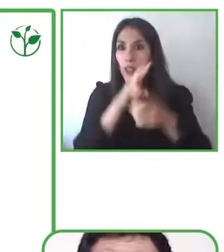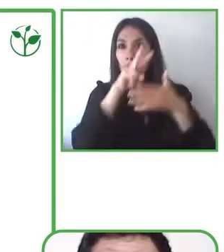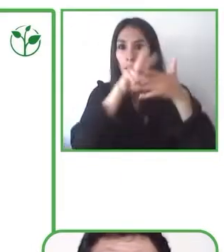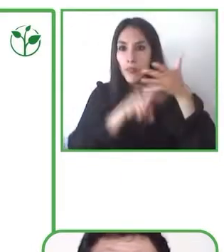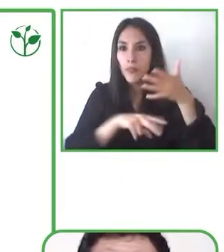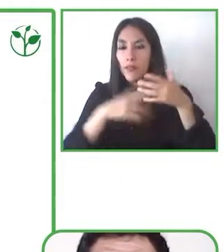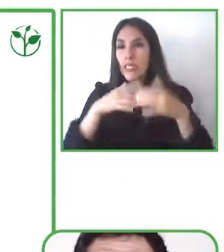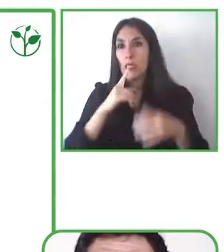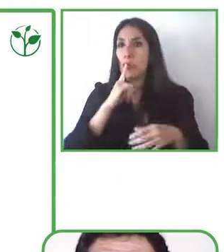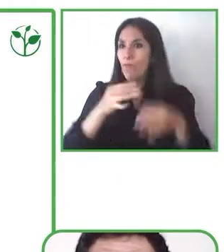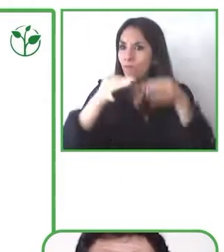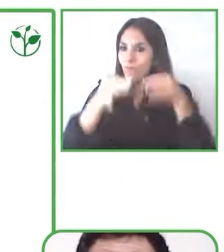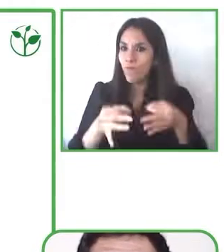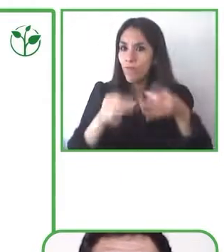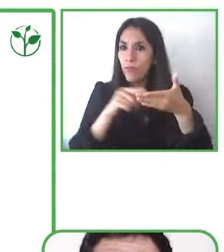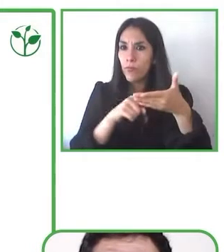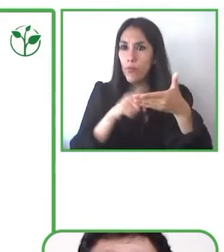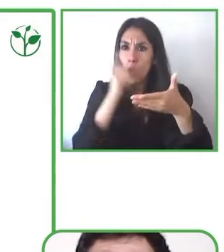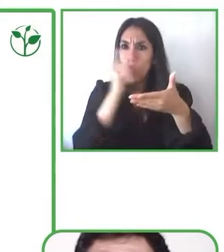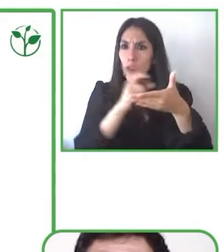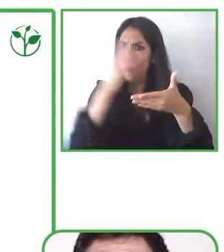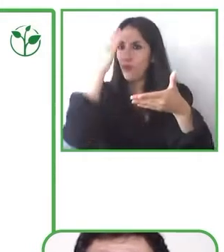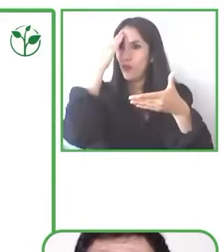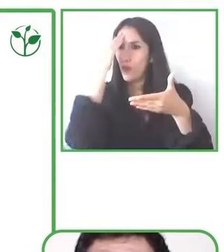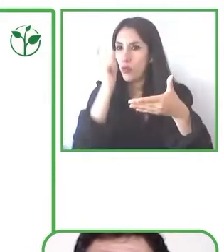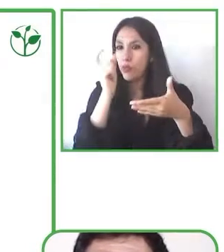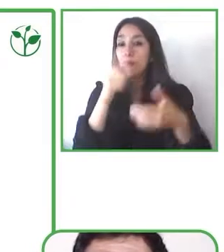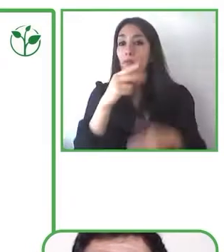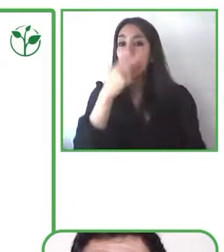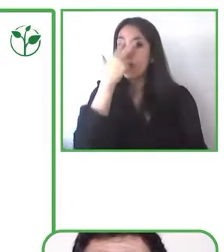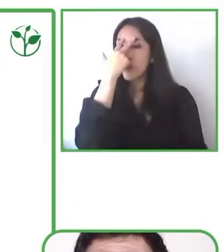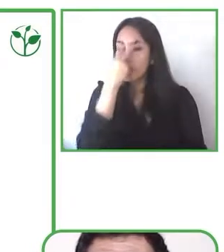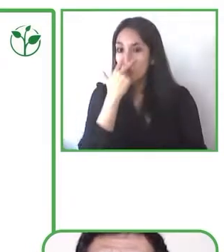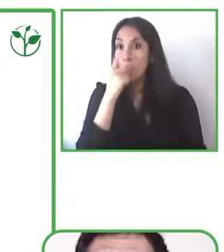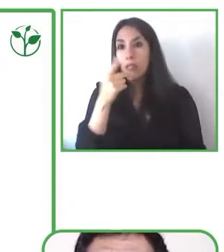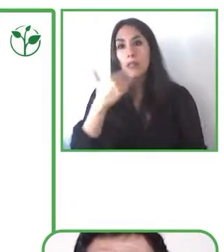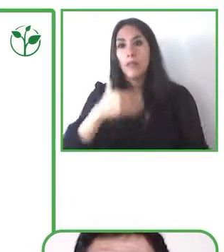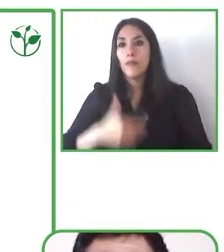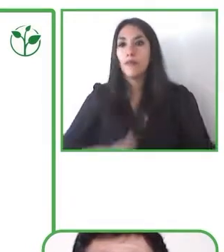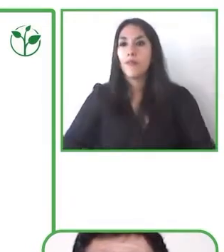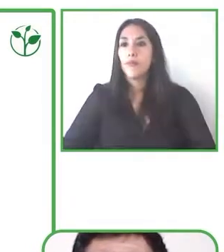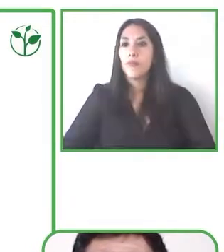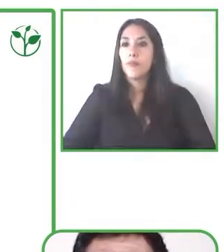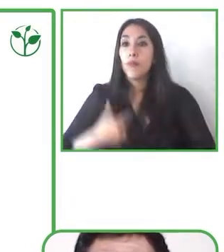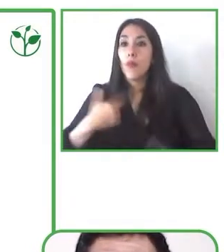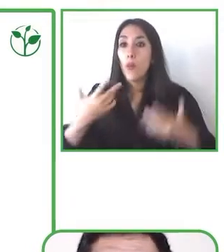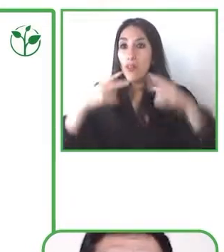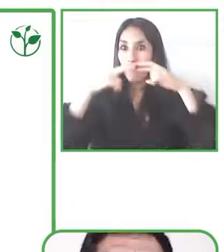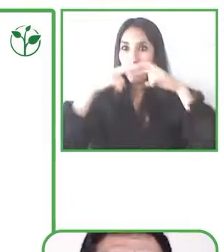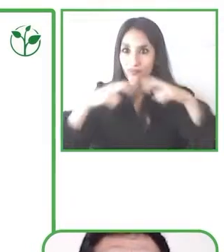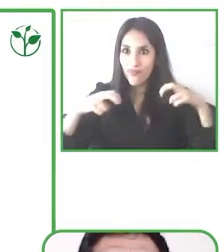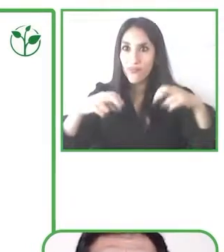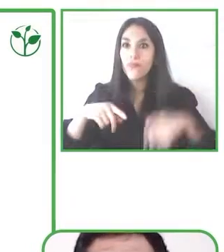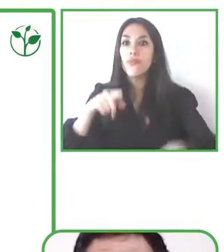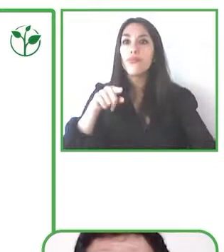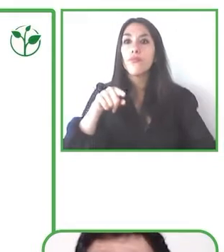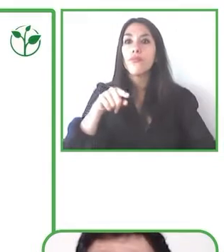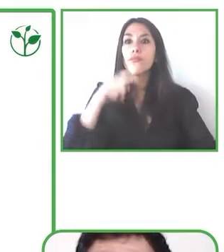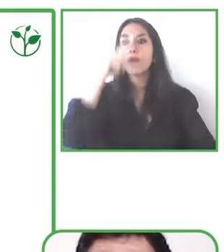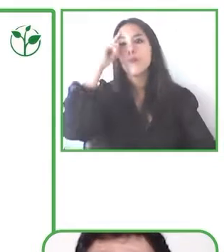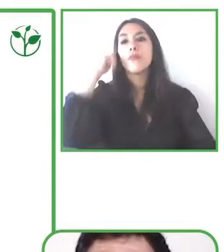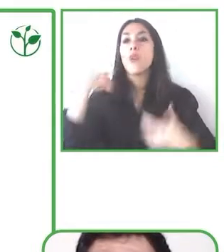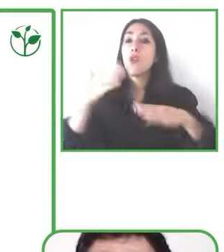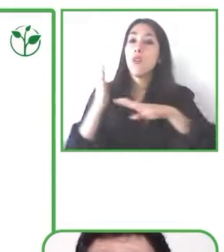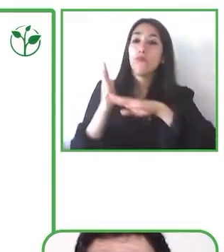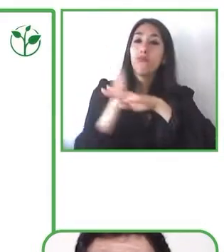similar. En este sentido entonces, la investigación, lo que por ahí de inicios de los años 90 mostró, era de que